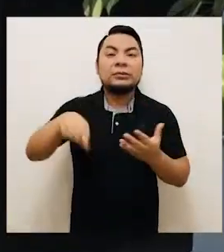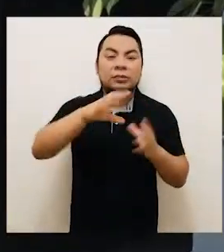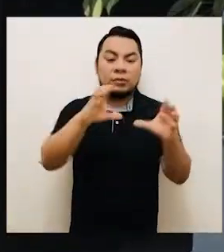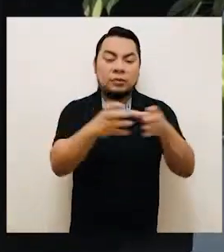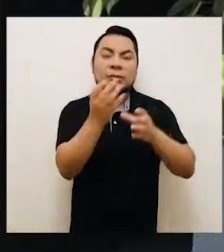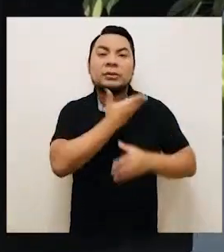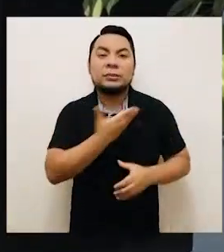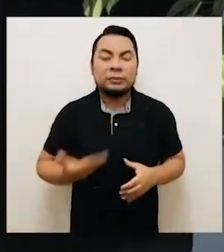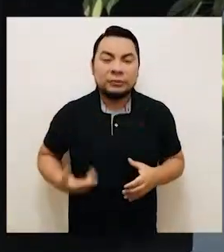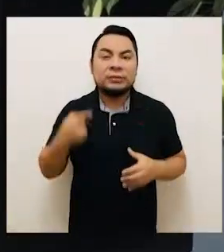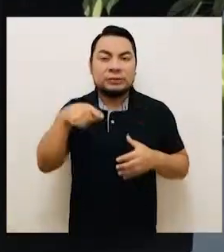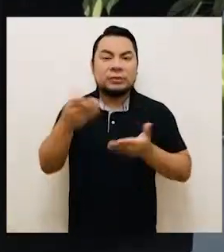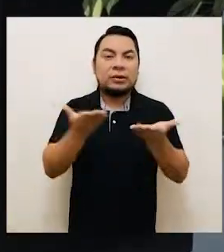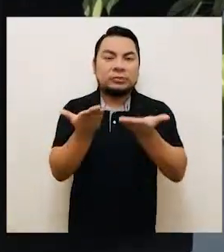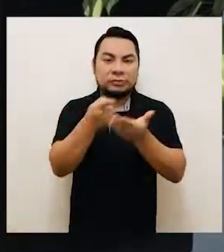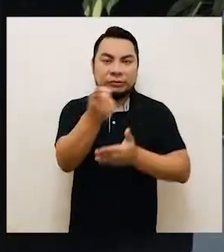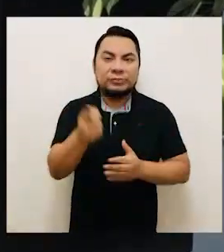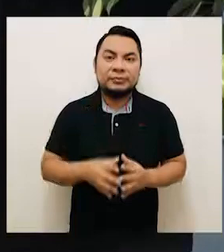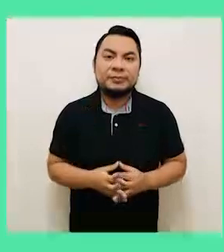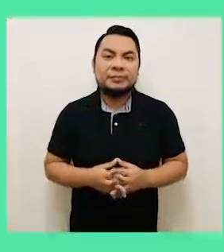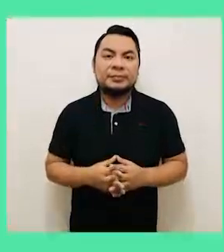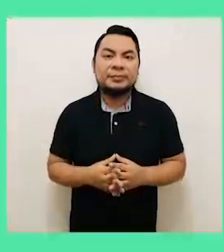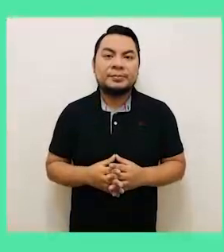instituciones públicas que están a sus servicios.